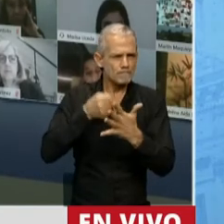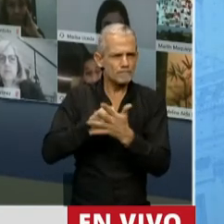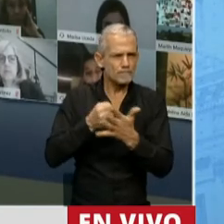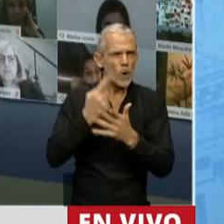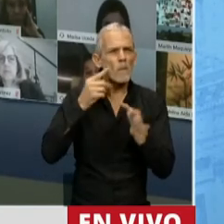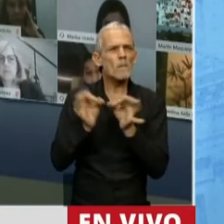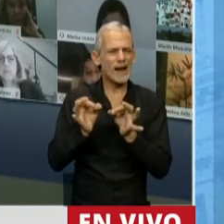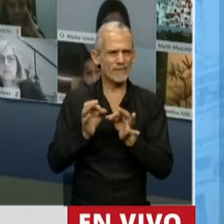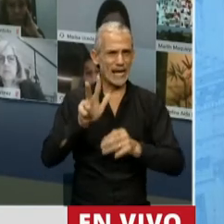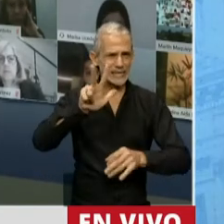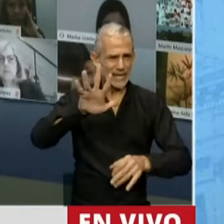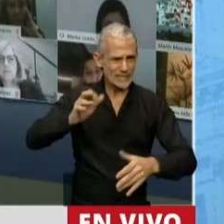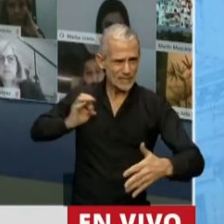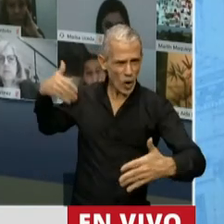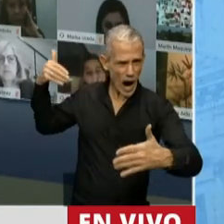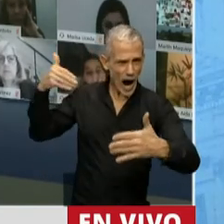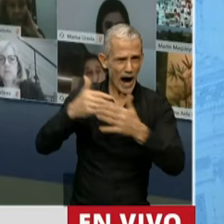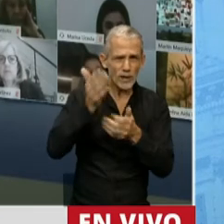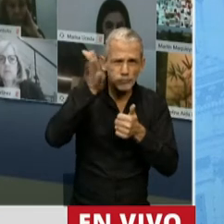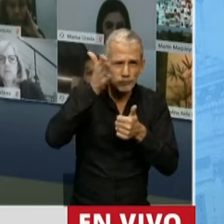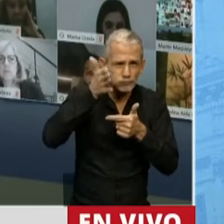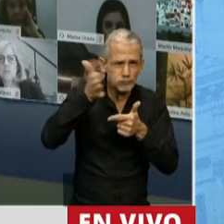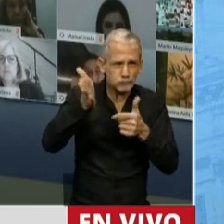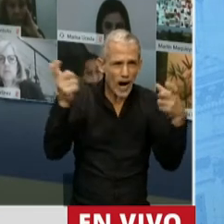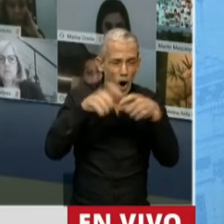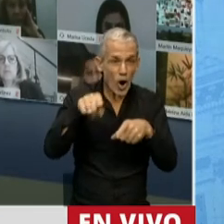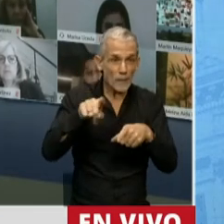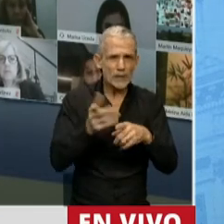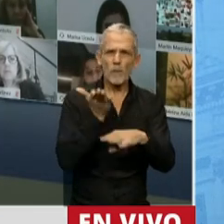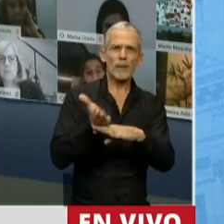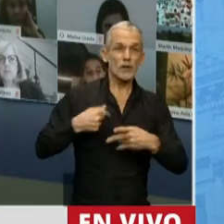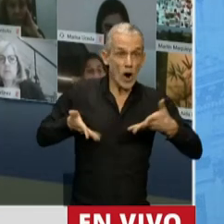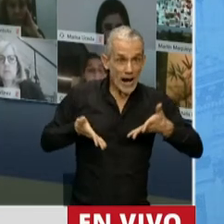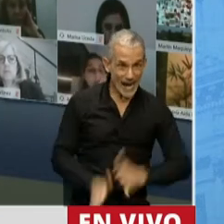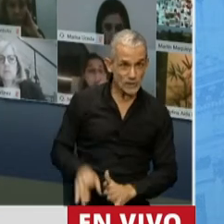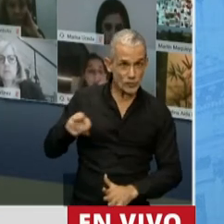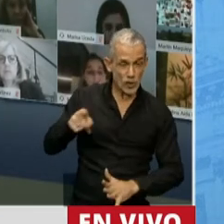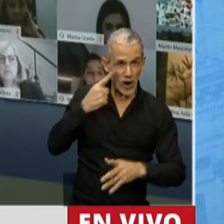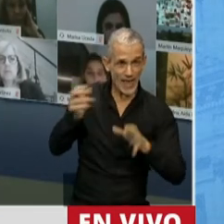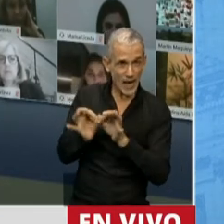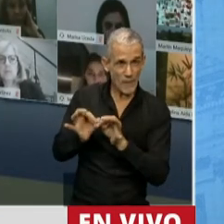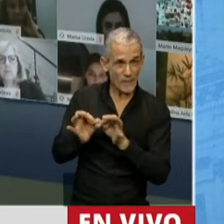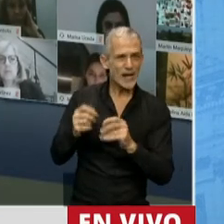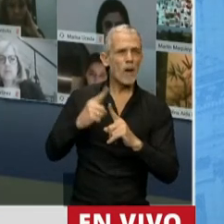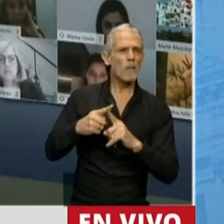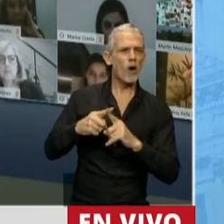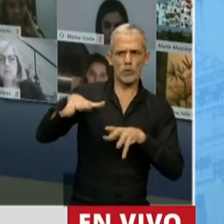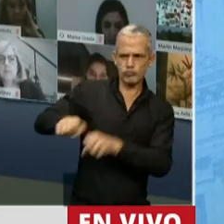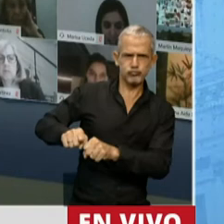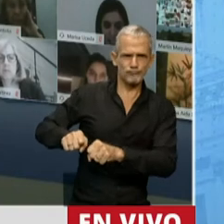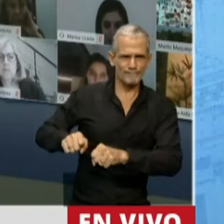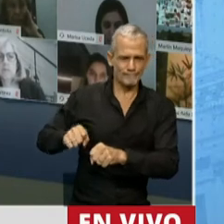quien durante 35 años asistió a ese Comité peticionando como nativo de las islas por la ocupación ilegítima